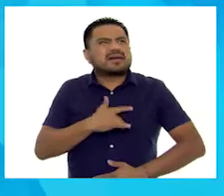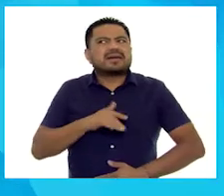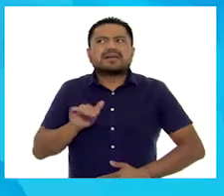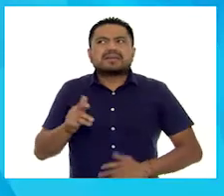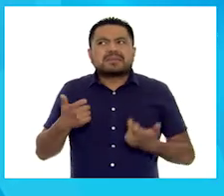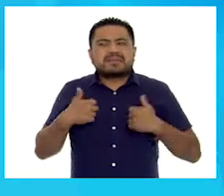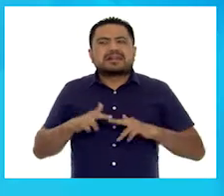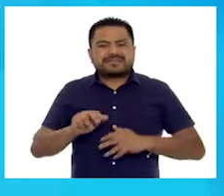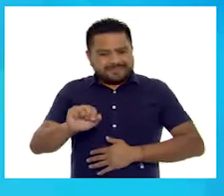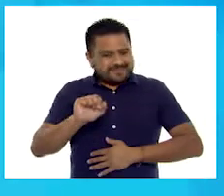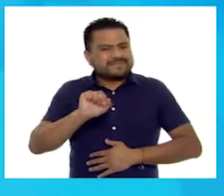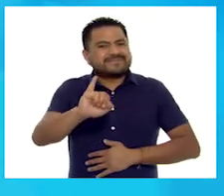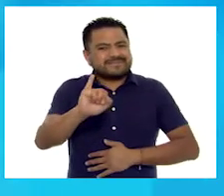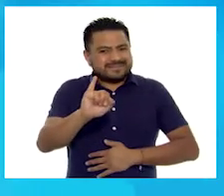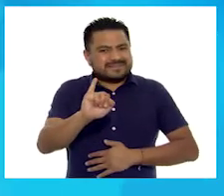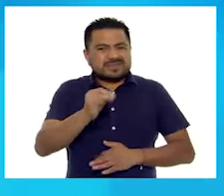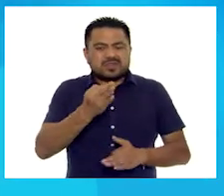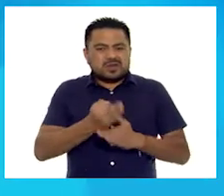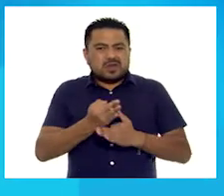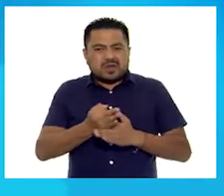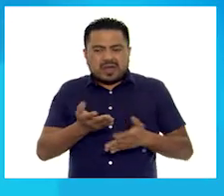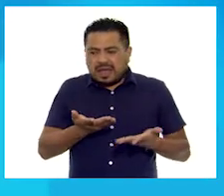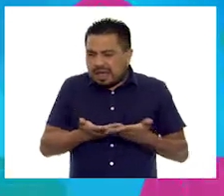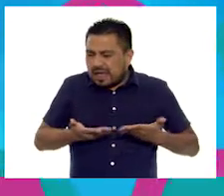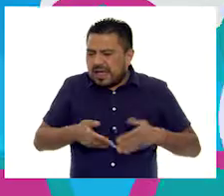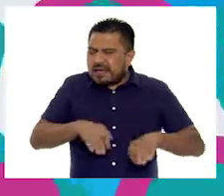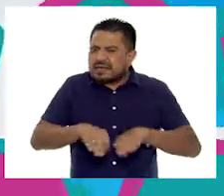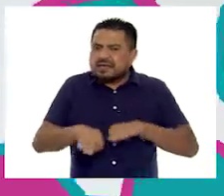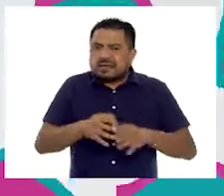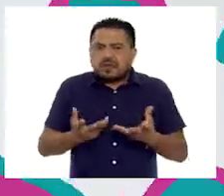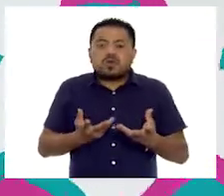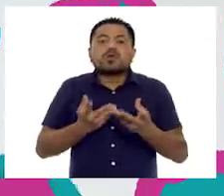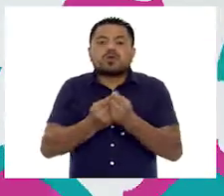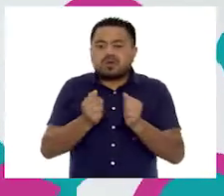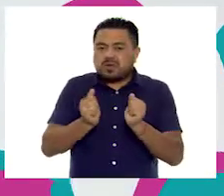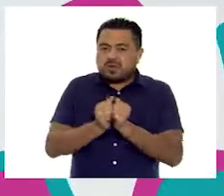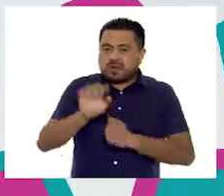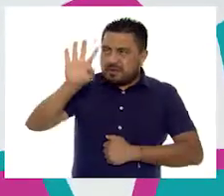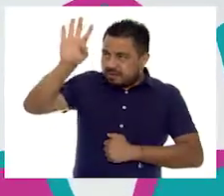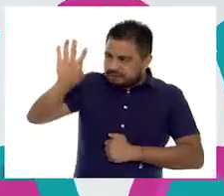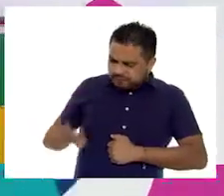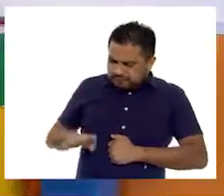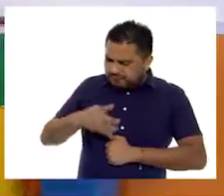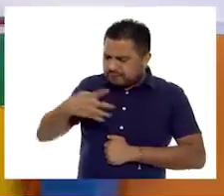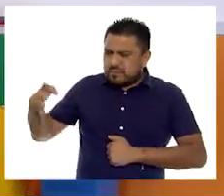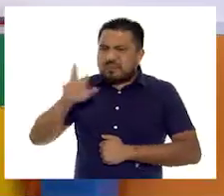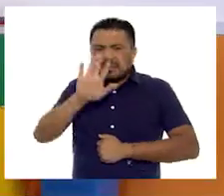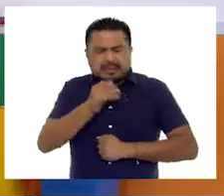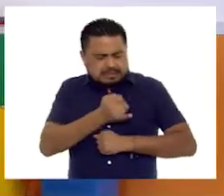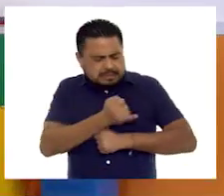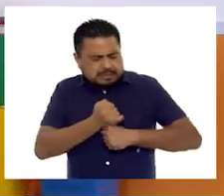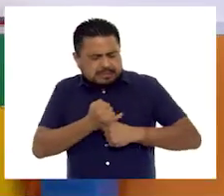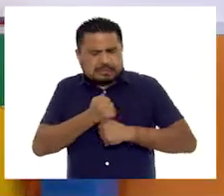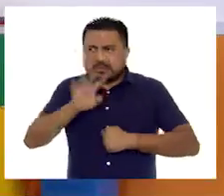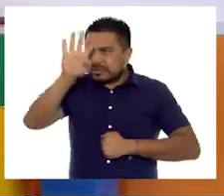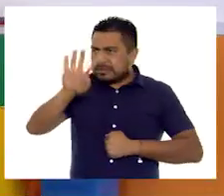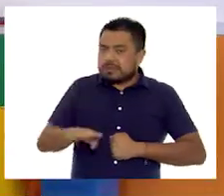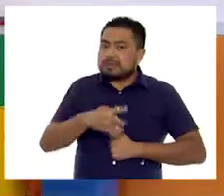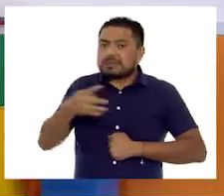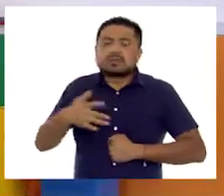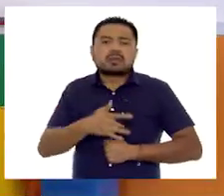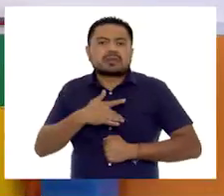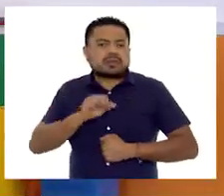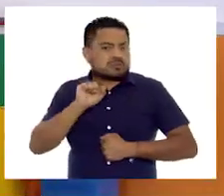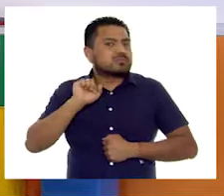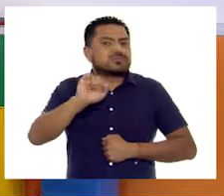Sí, justamente vamos entonces a trabajar nosotros con esto. Vamos a analizar un poco la tabla. ¿Te parece, Mariana? ¡Perfecto!